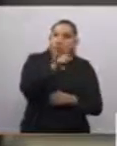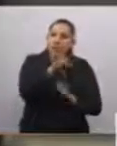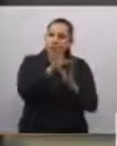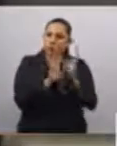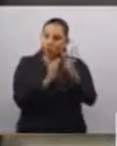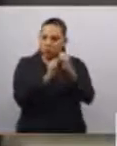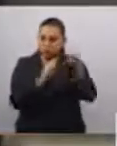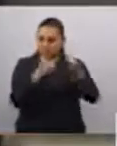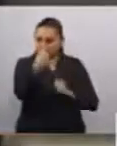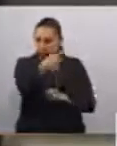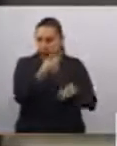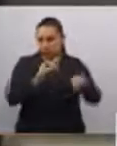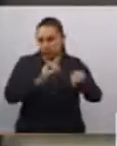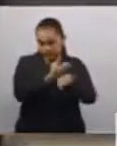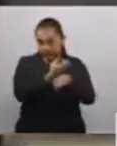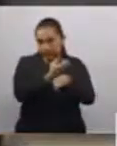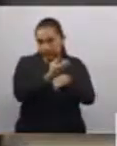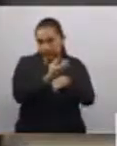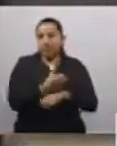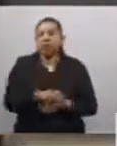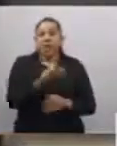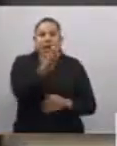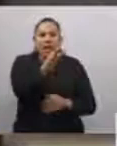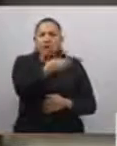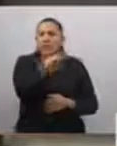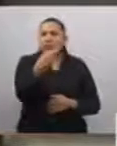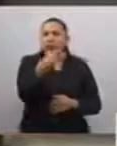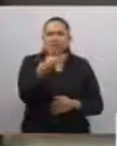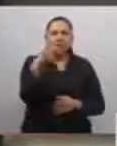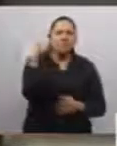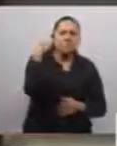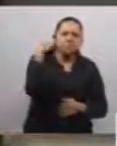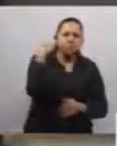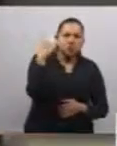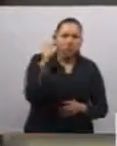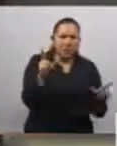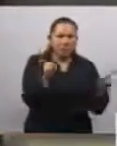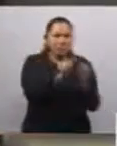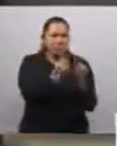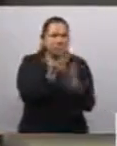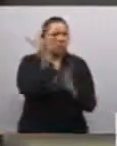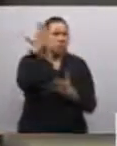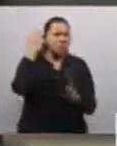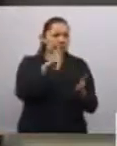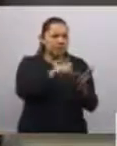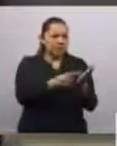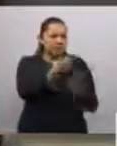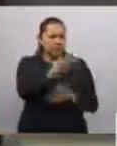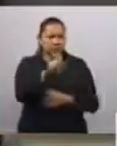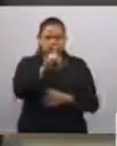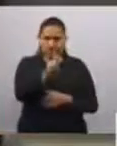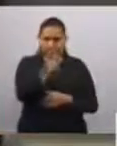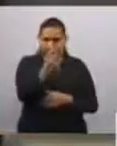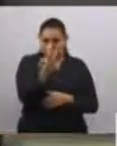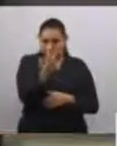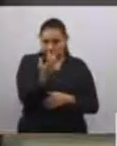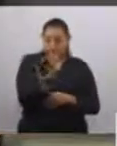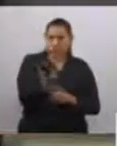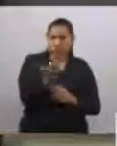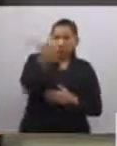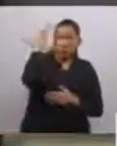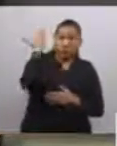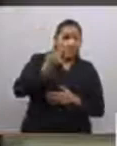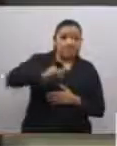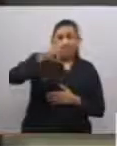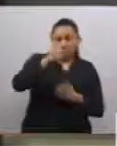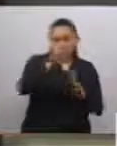Michoacán, cuyo nombre permaneció así desde 1824 al elaborarse la primera Constitución Federal